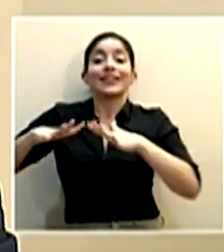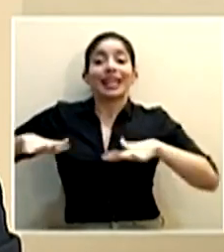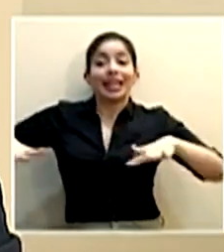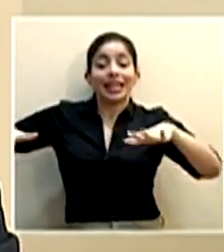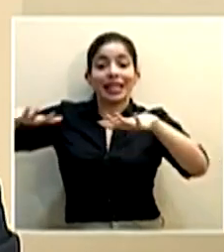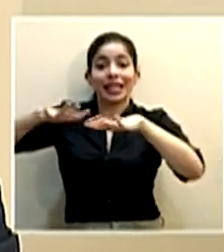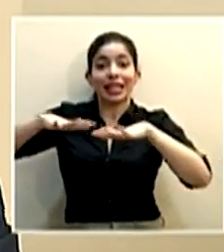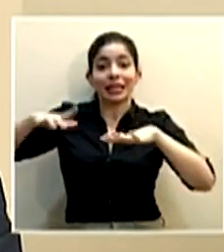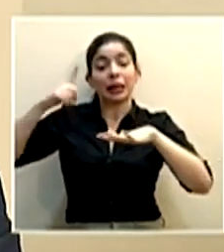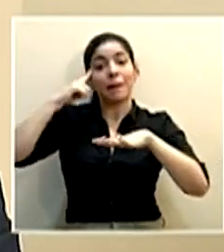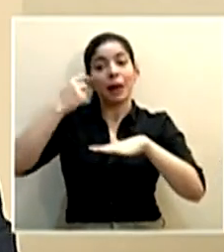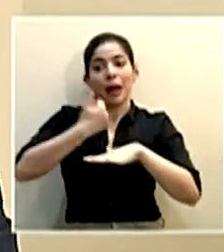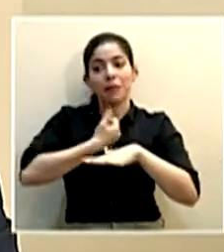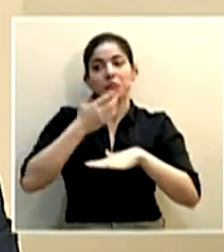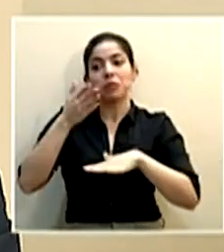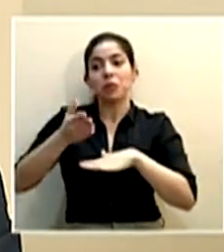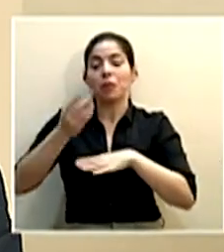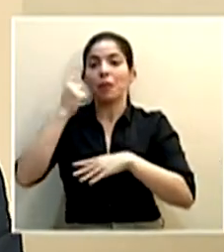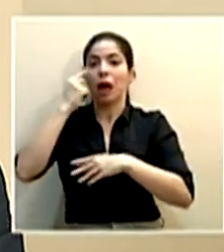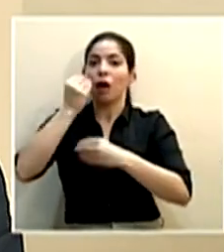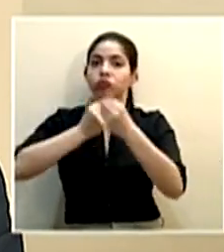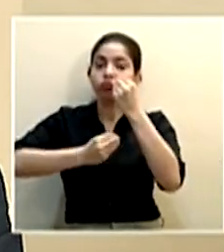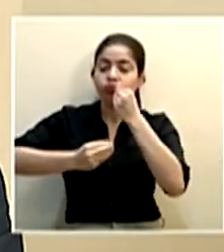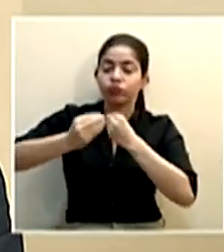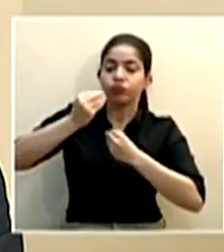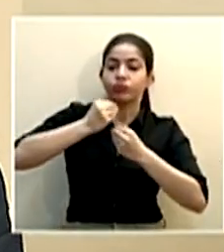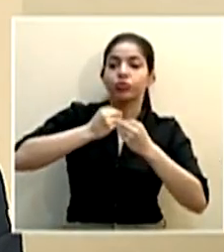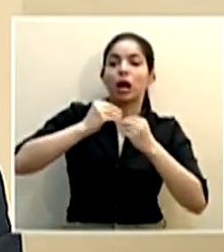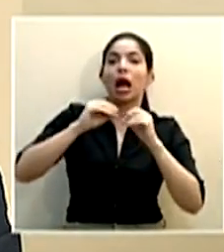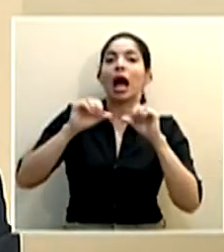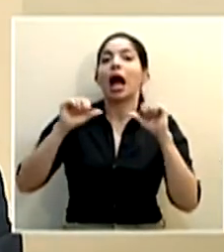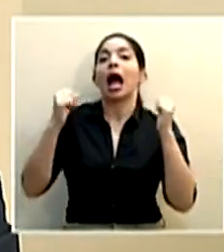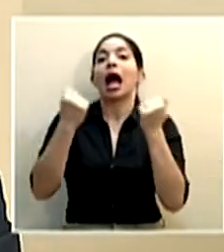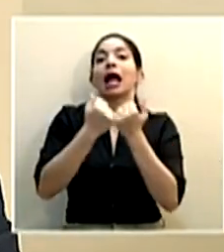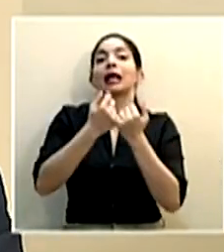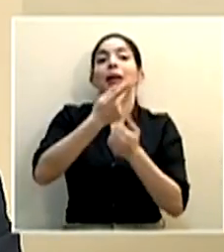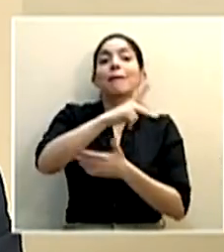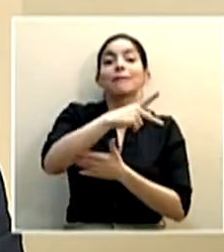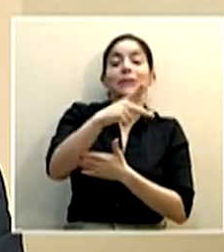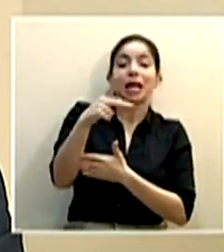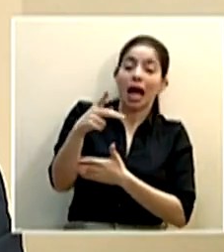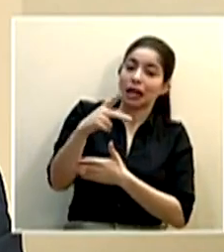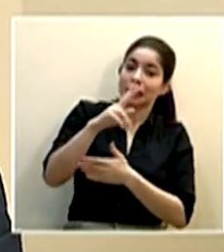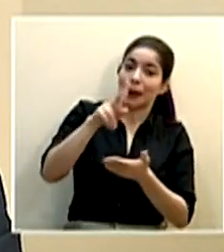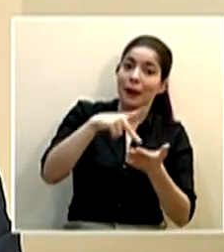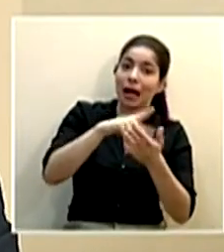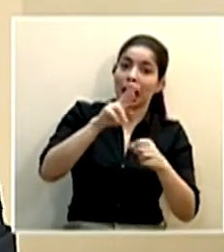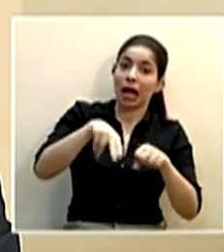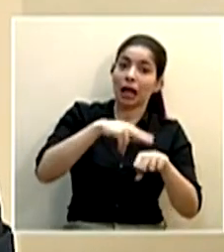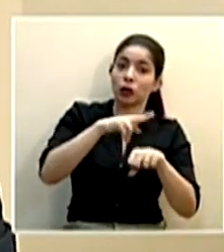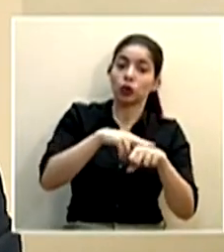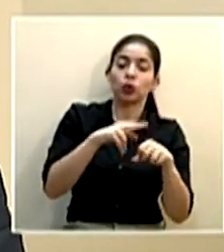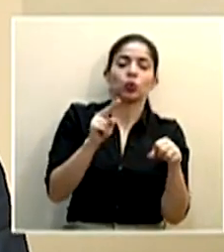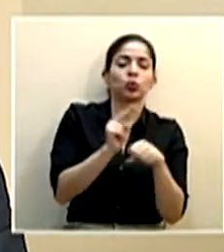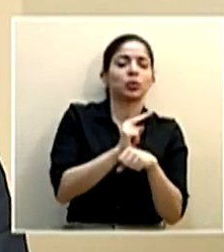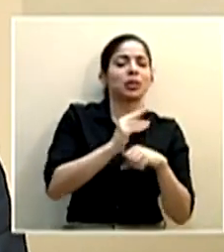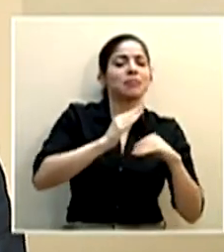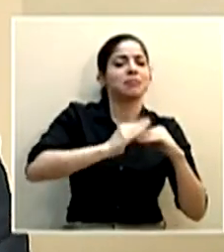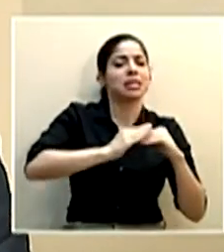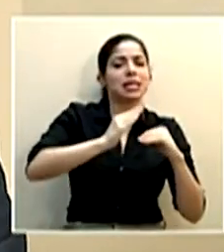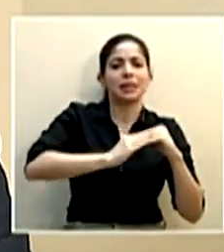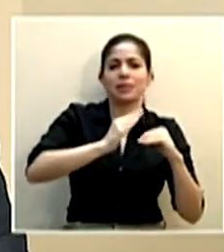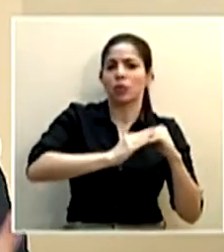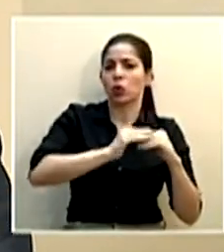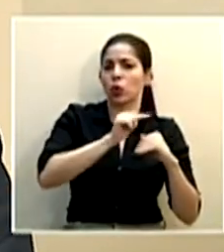poder alimentarse las áreas de playa de los parques nacionales se van a usar al mínimo lo que